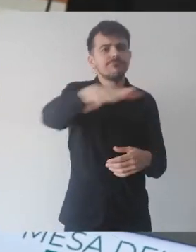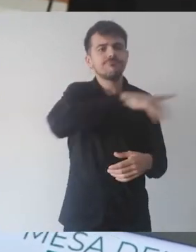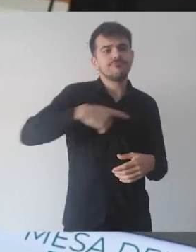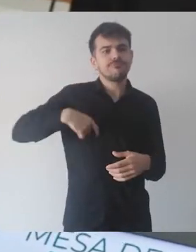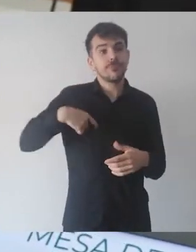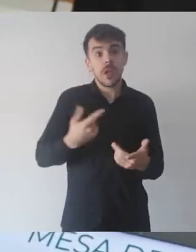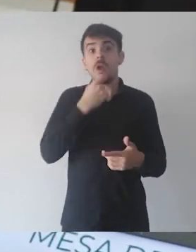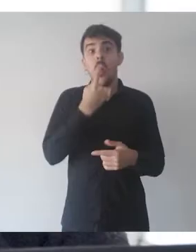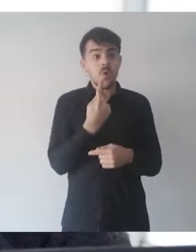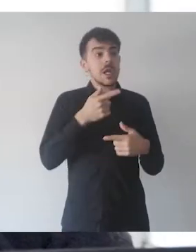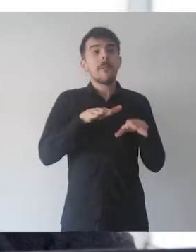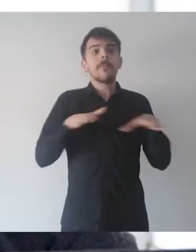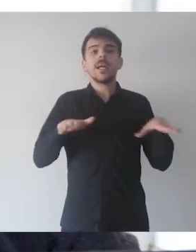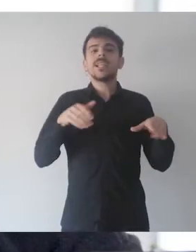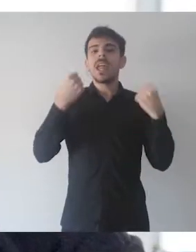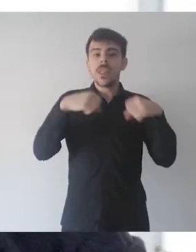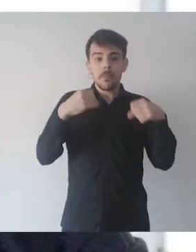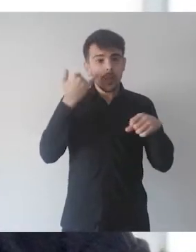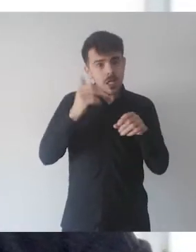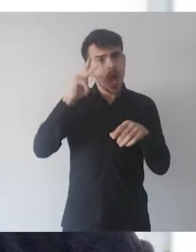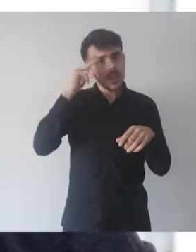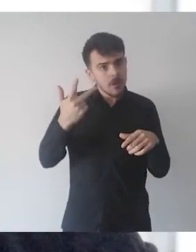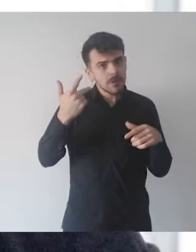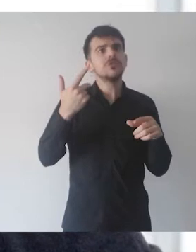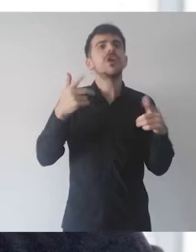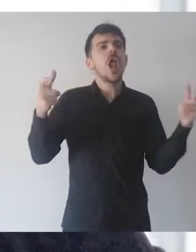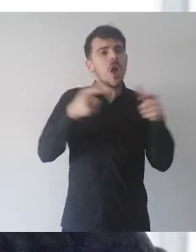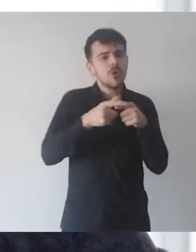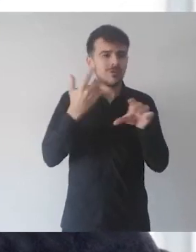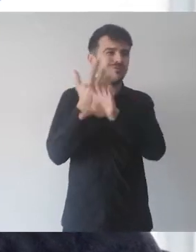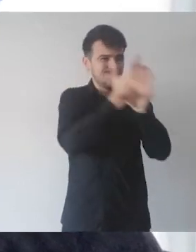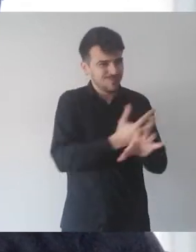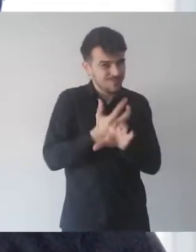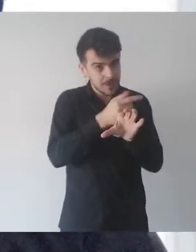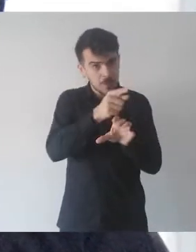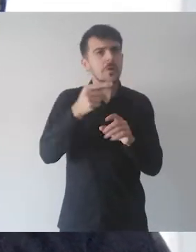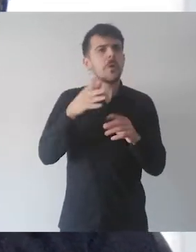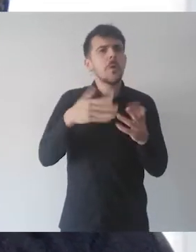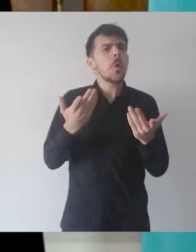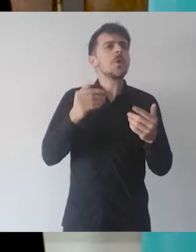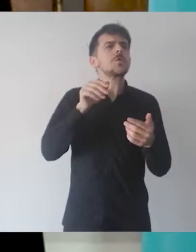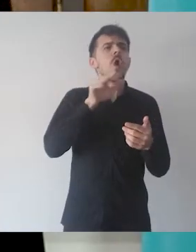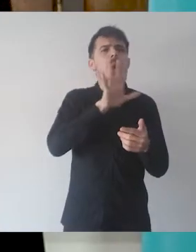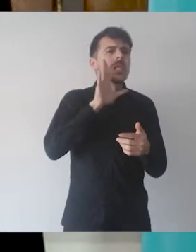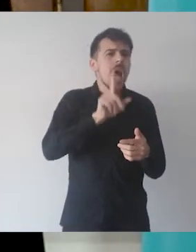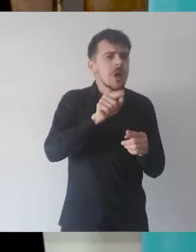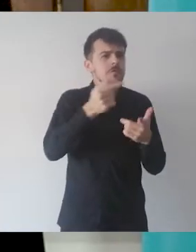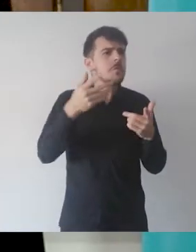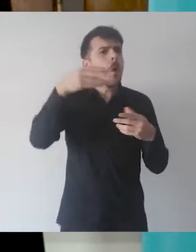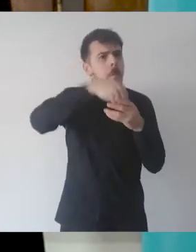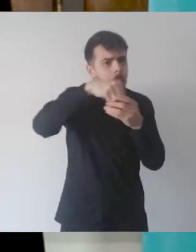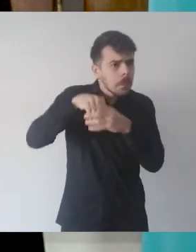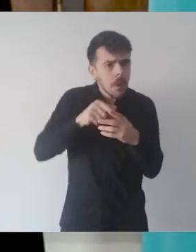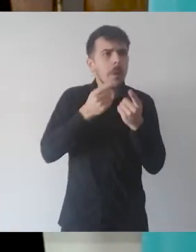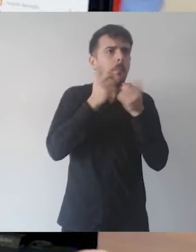que tuvo ya su tercer encuentro virtual con 51 entrenadores y profesores que aportan sus ideas y experiencias